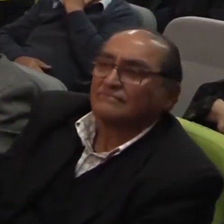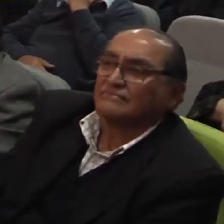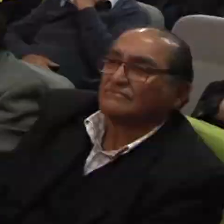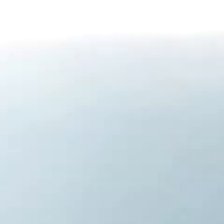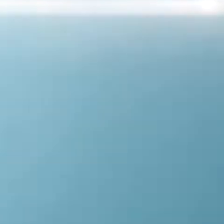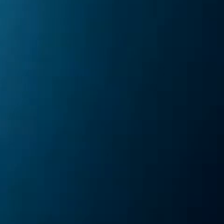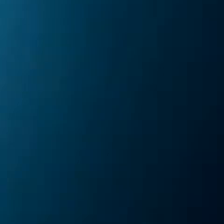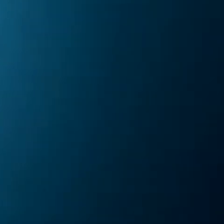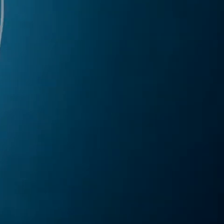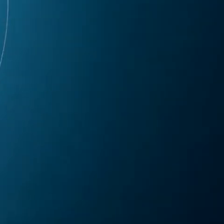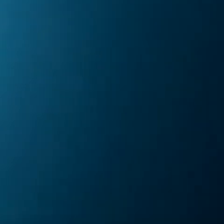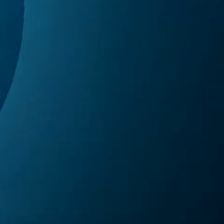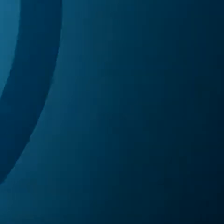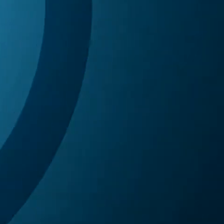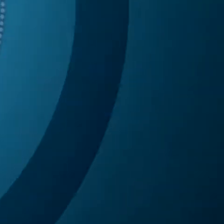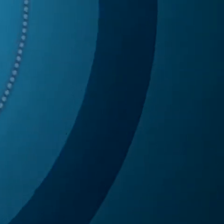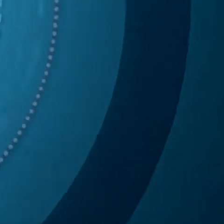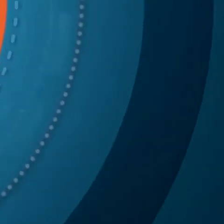Gracias. Gracias.